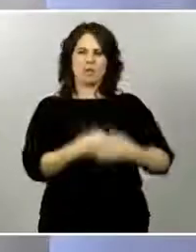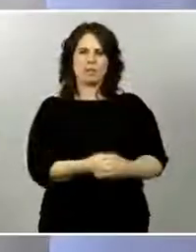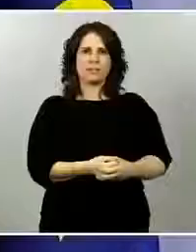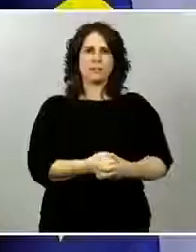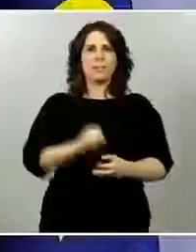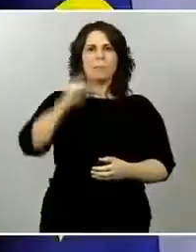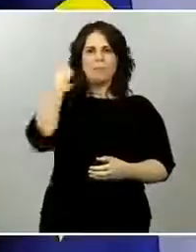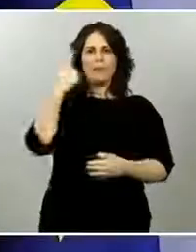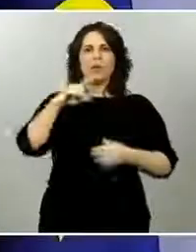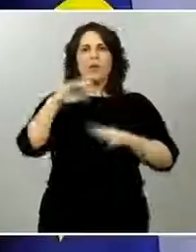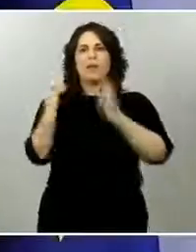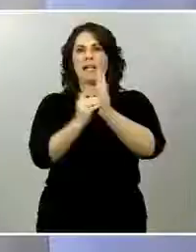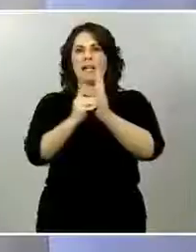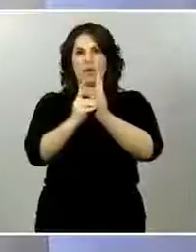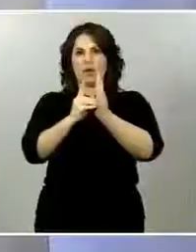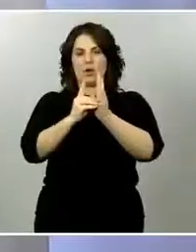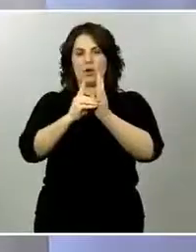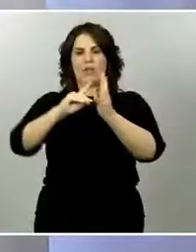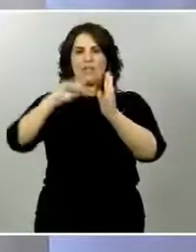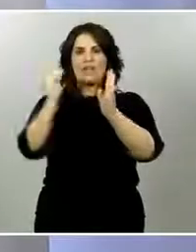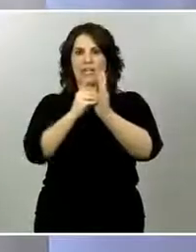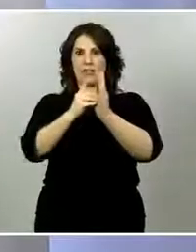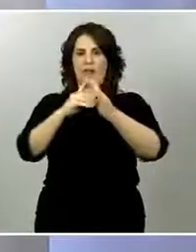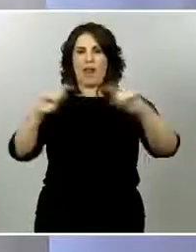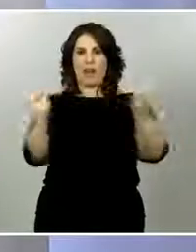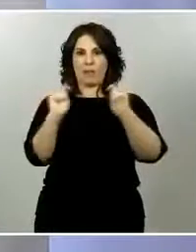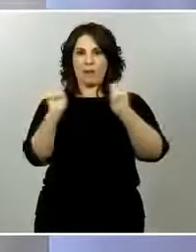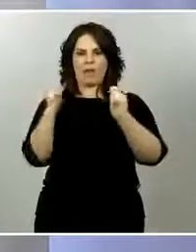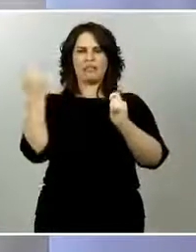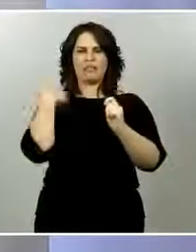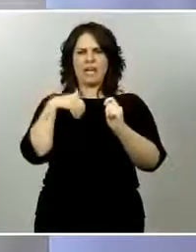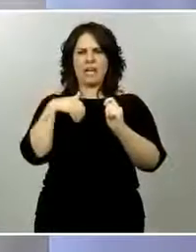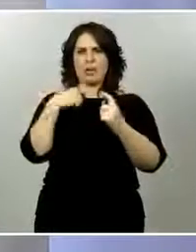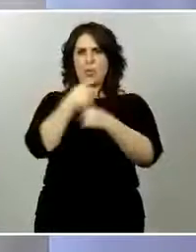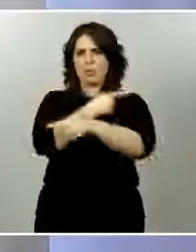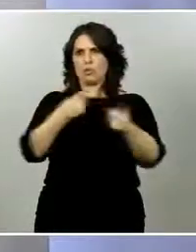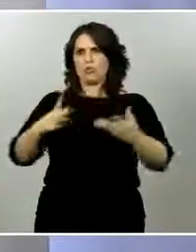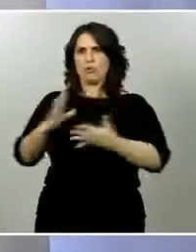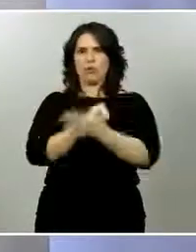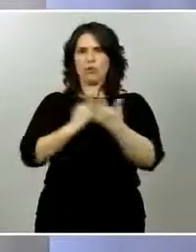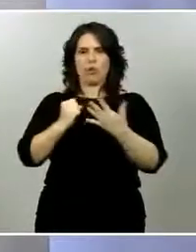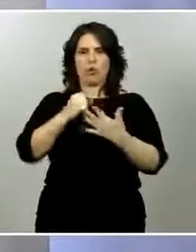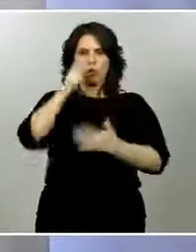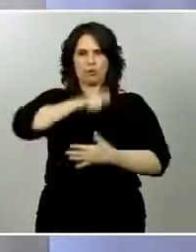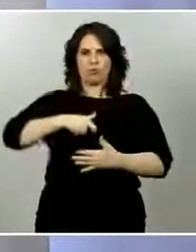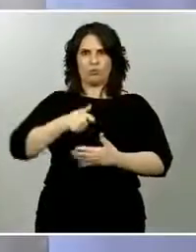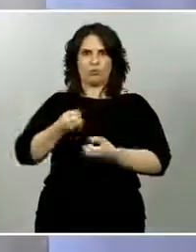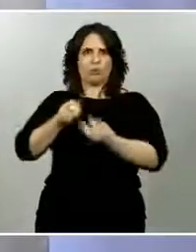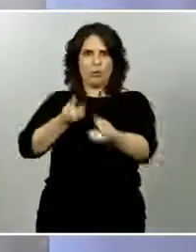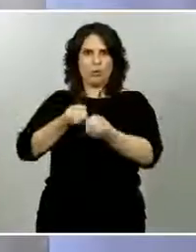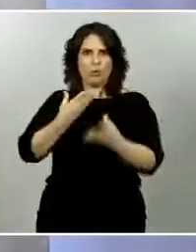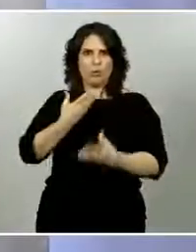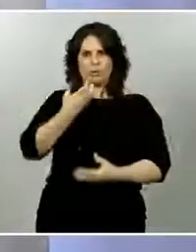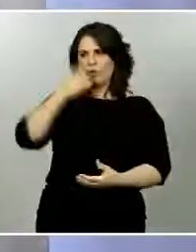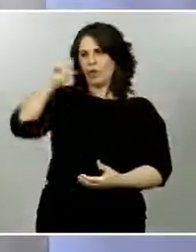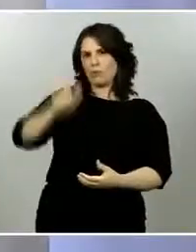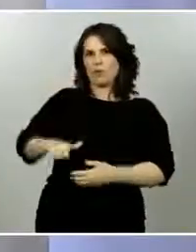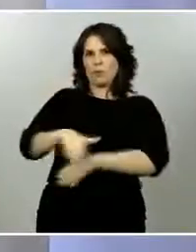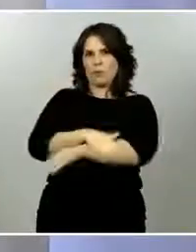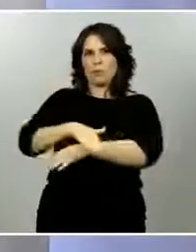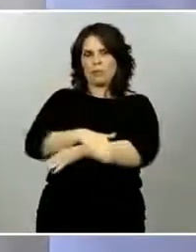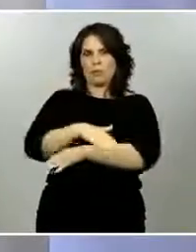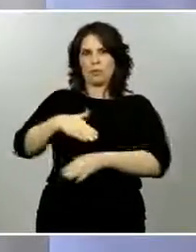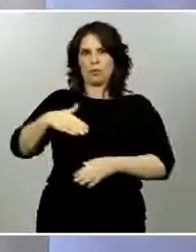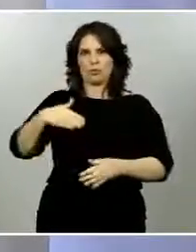¿Se ha tomado ya esa decisión o cuándo prevé tomarla? Muchísimas gracias. María Eugenia. En primer lugar, el decreto de